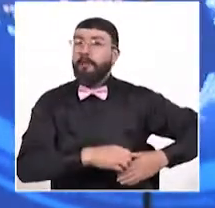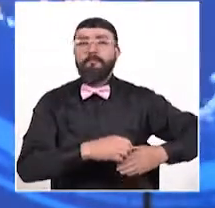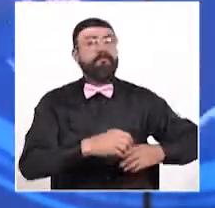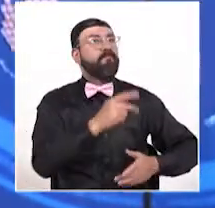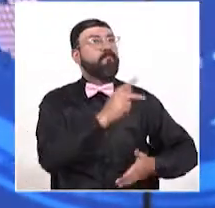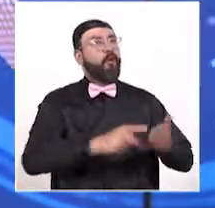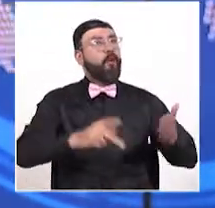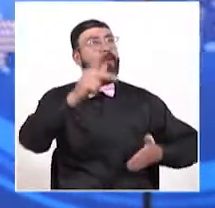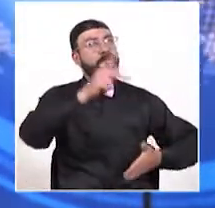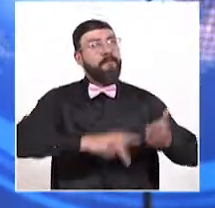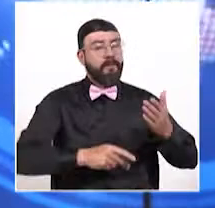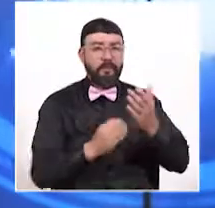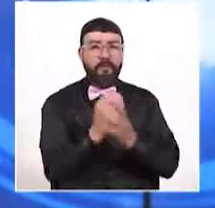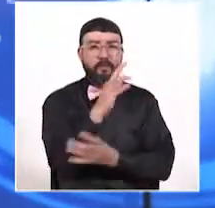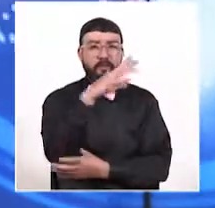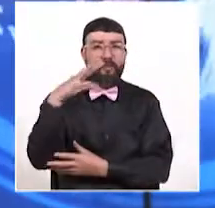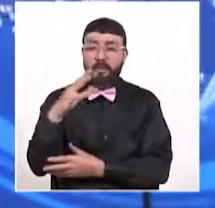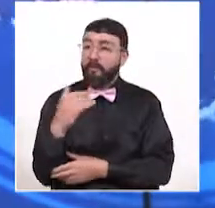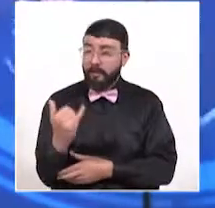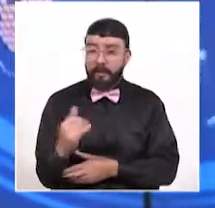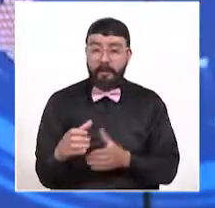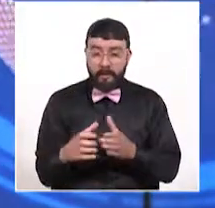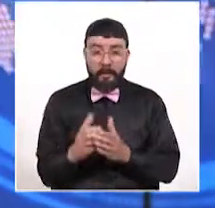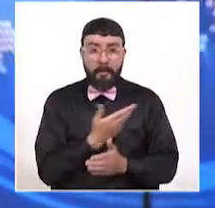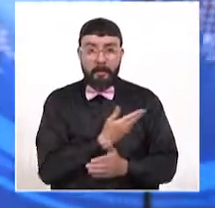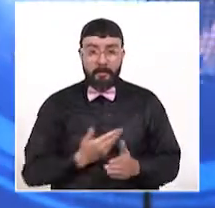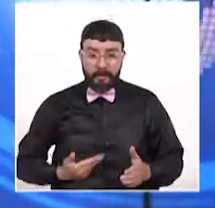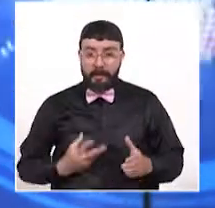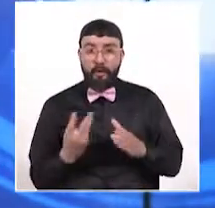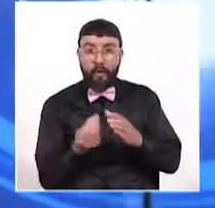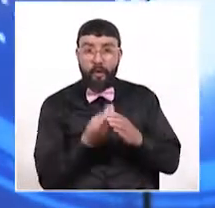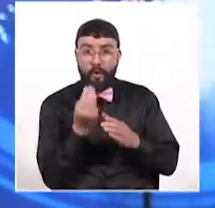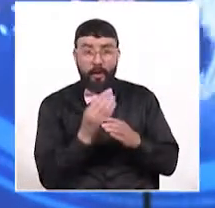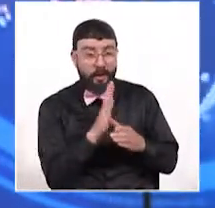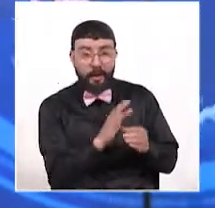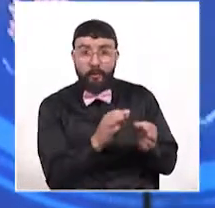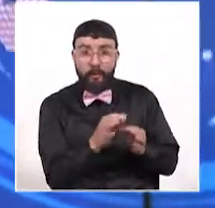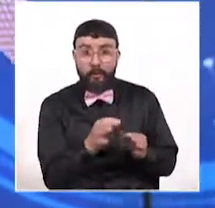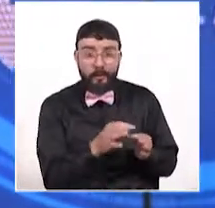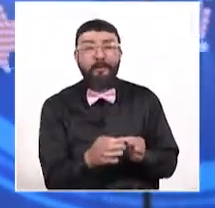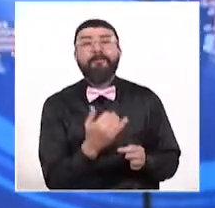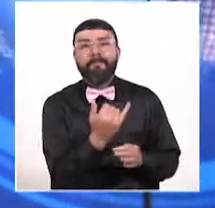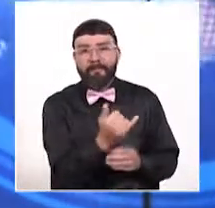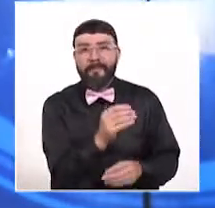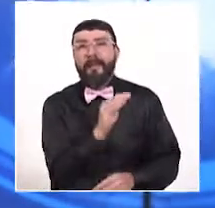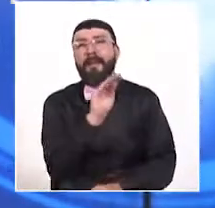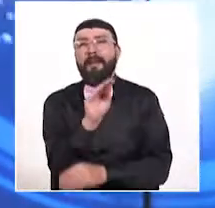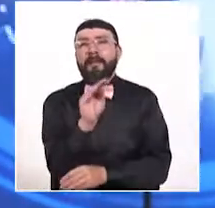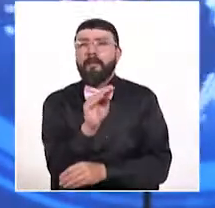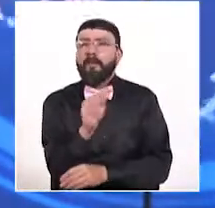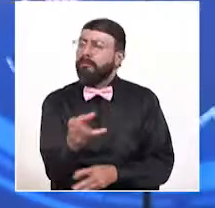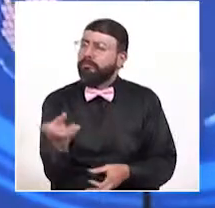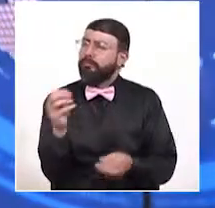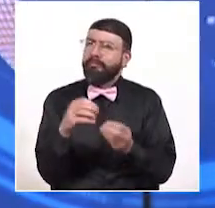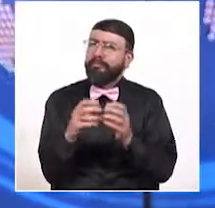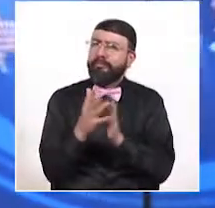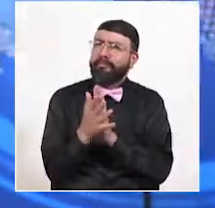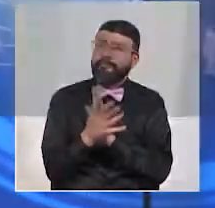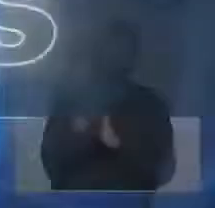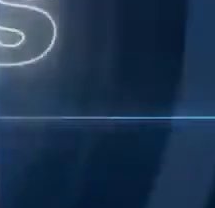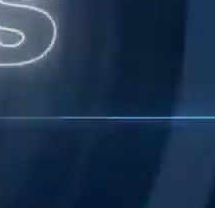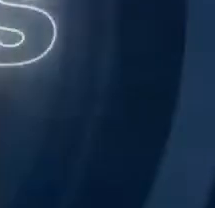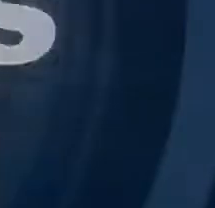Esto mediante iniciativa del presidente del Consejo Municipal de este municipio, Jaime Arias. Para ampliar esta información nos